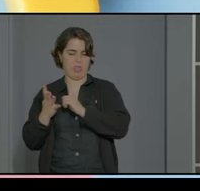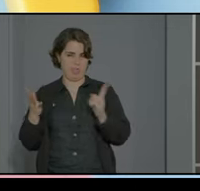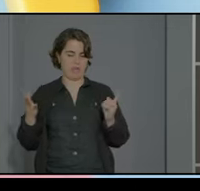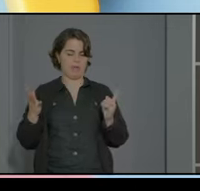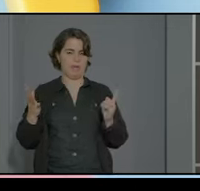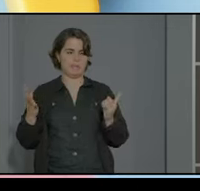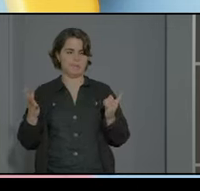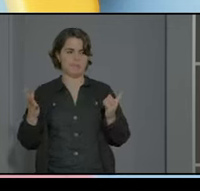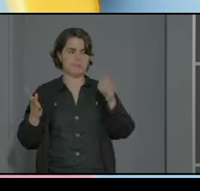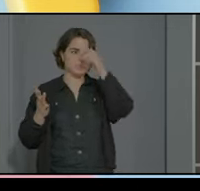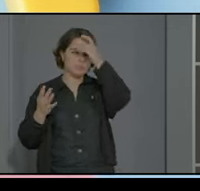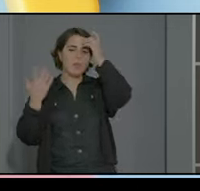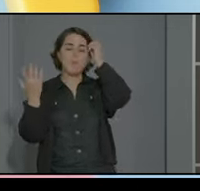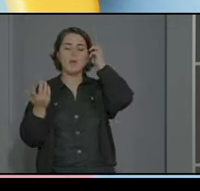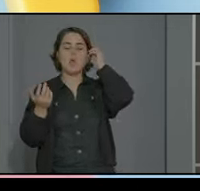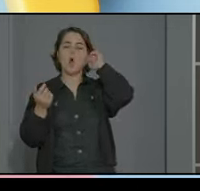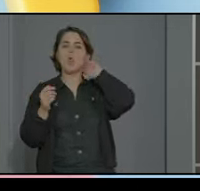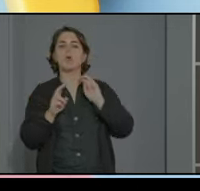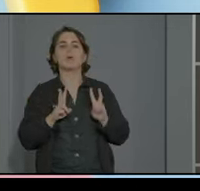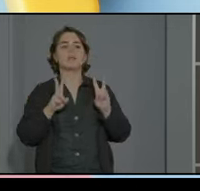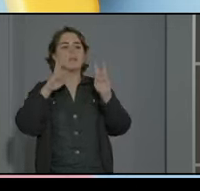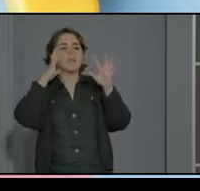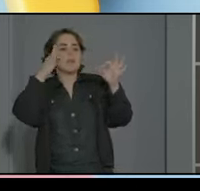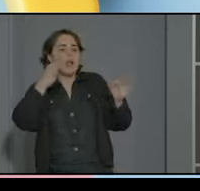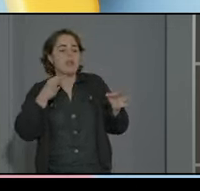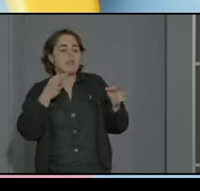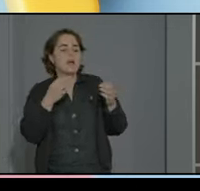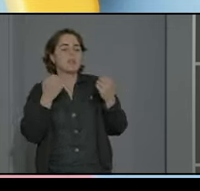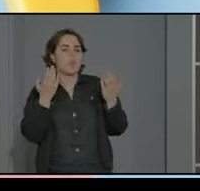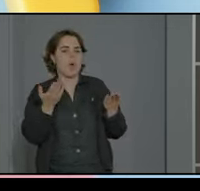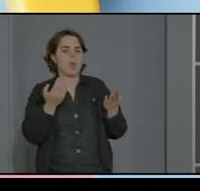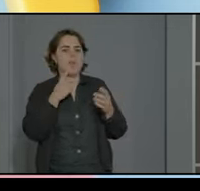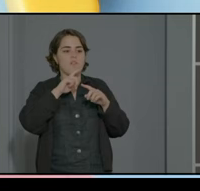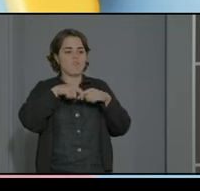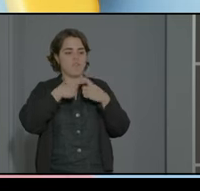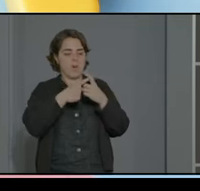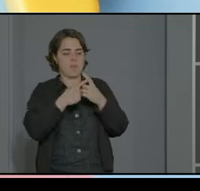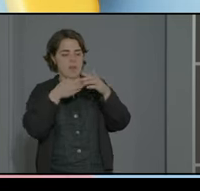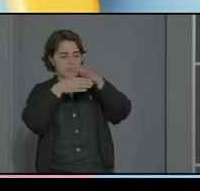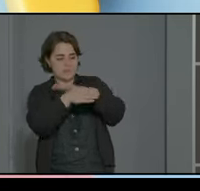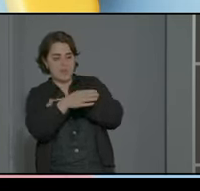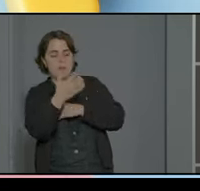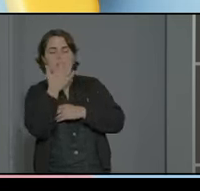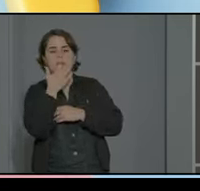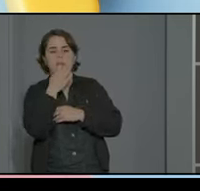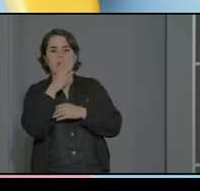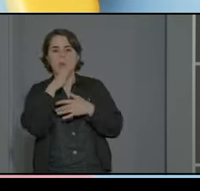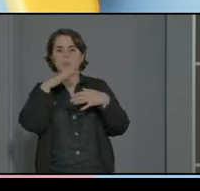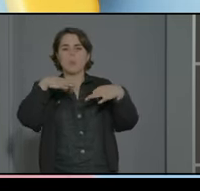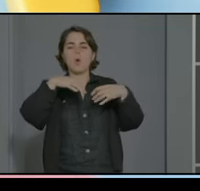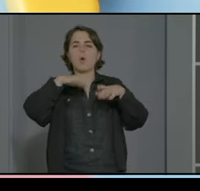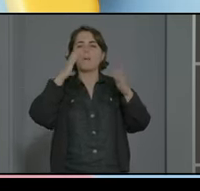pero el asunto es la sencillez consiste en que cuando las familias entran por ejemplo ahora en el periodo ordinario